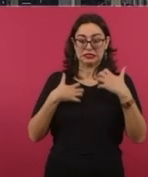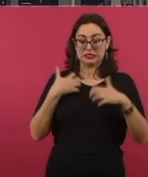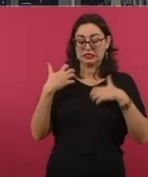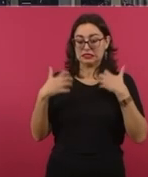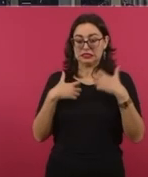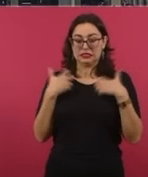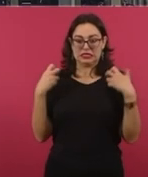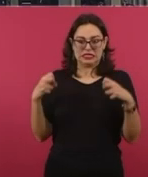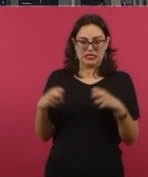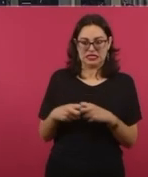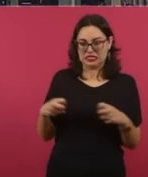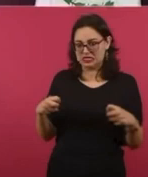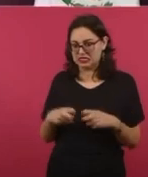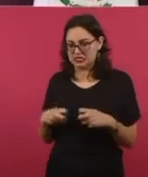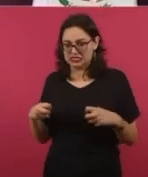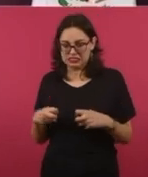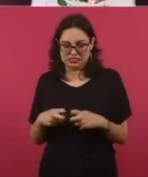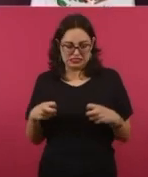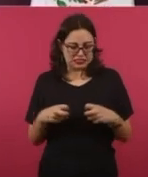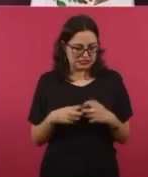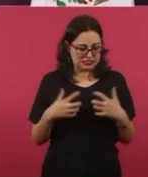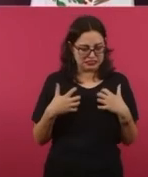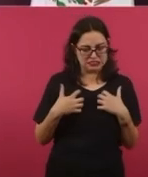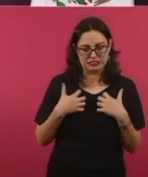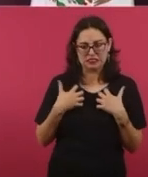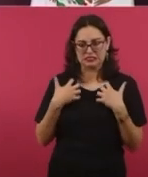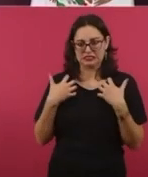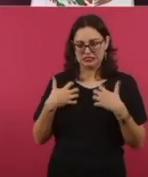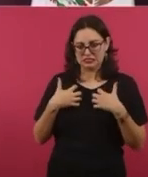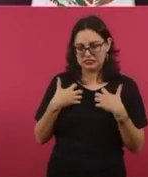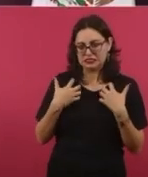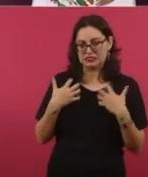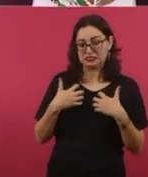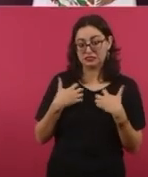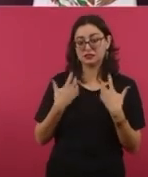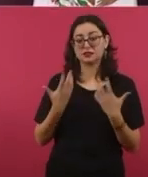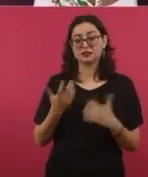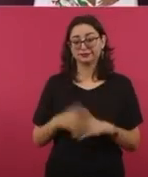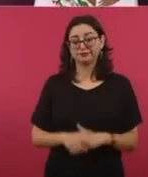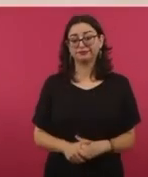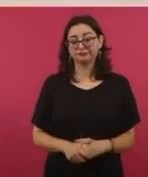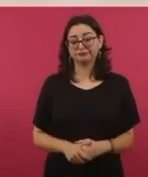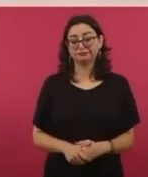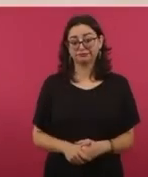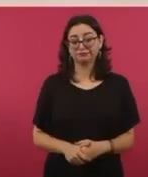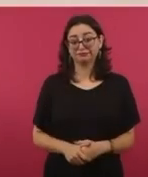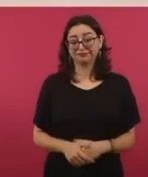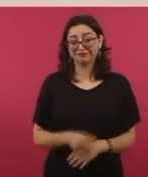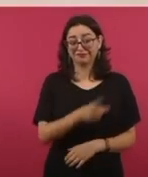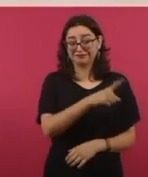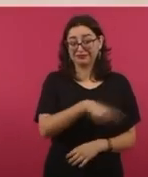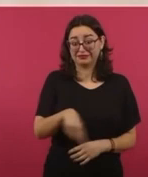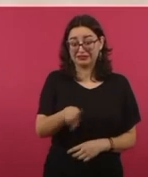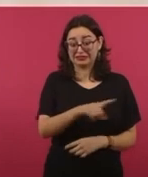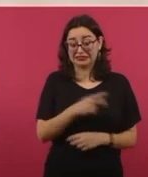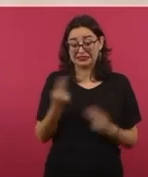era mucha el hambre, la sed de dinero,